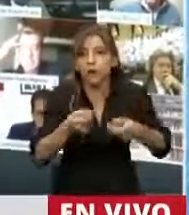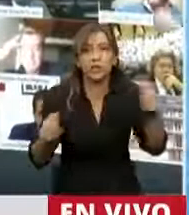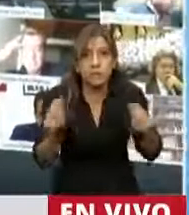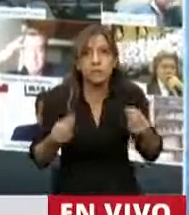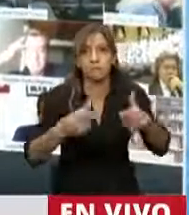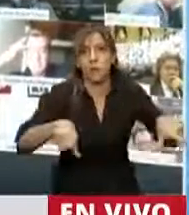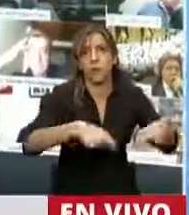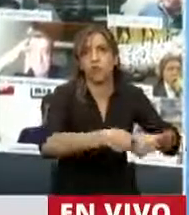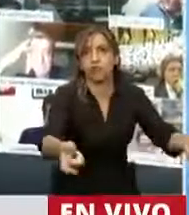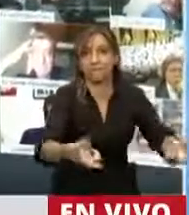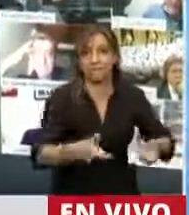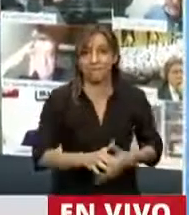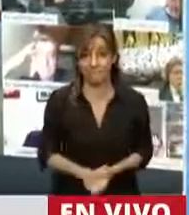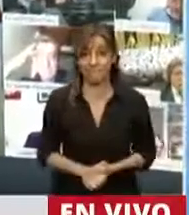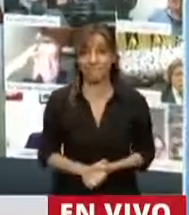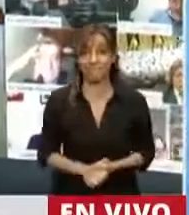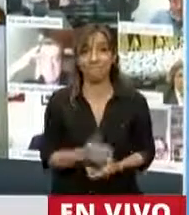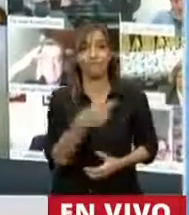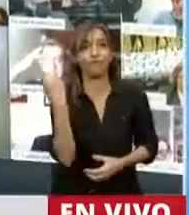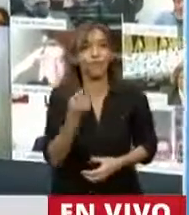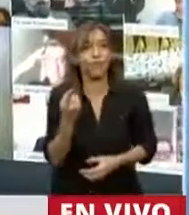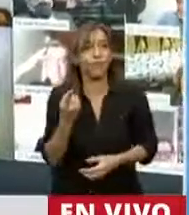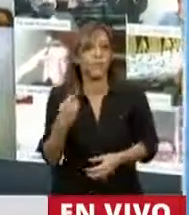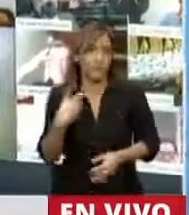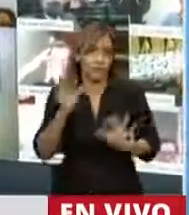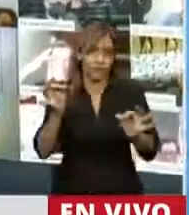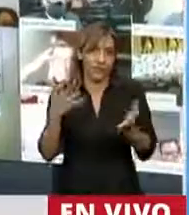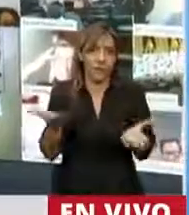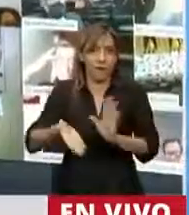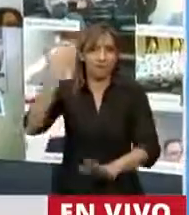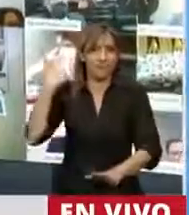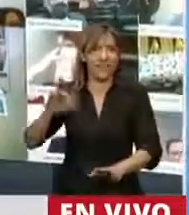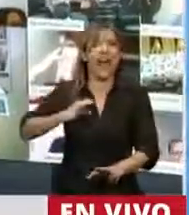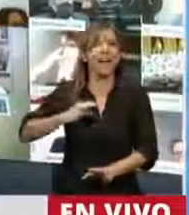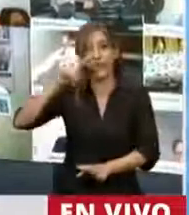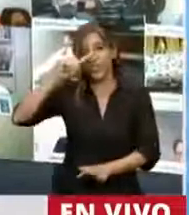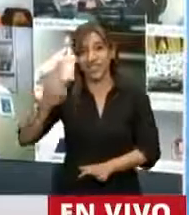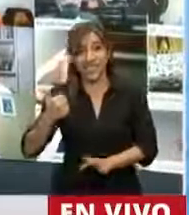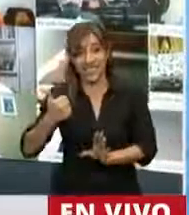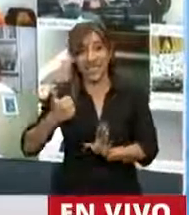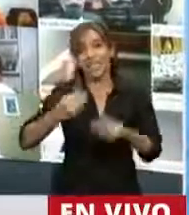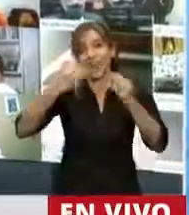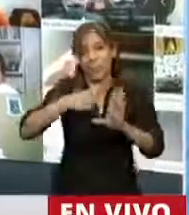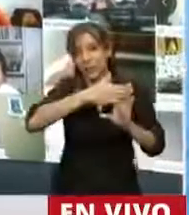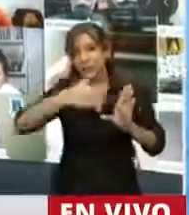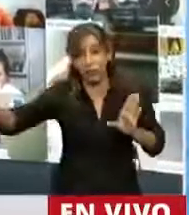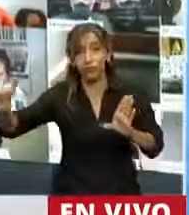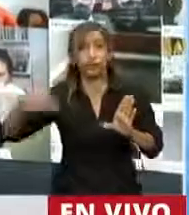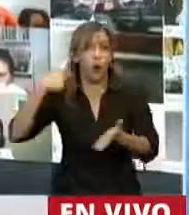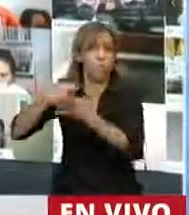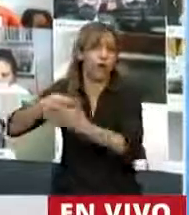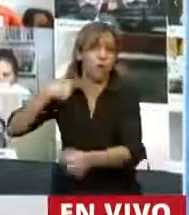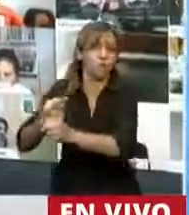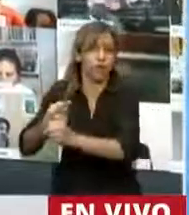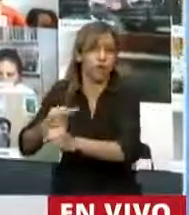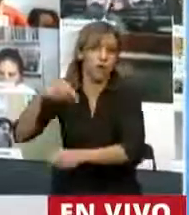lo que hasta hace poco llamábamos el ciclo de endeudamiento más intenso de la historia de Argentina, el comenzó en el 76 y llegó al default en el 2001. Ahora ya no es, porque el más intenso de la